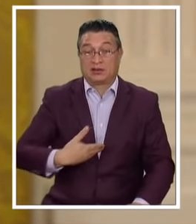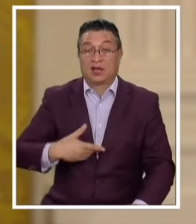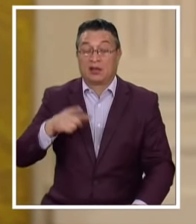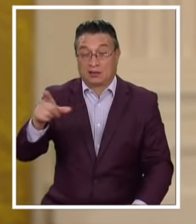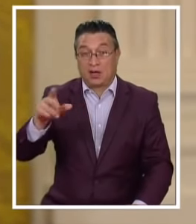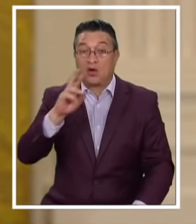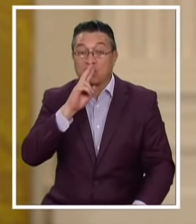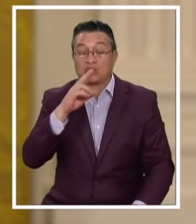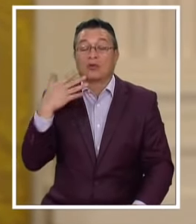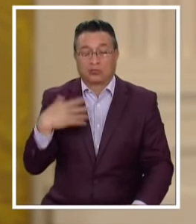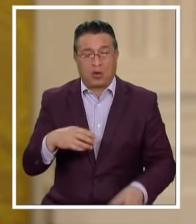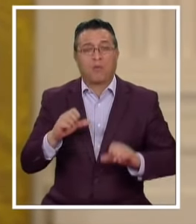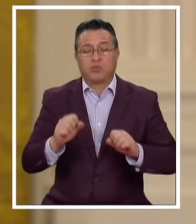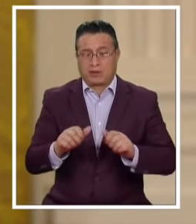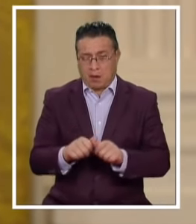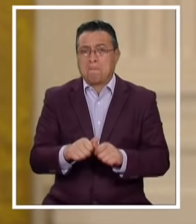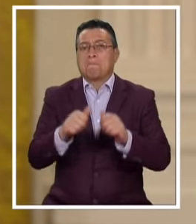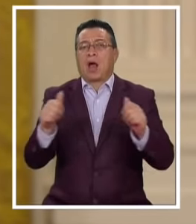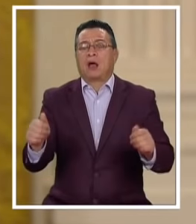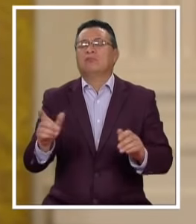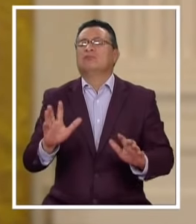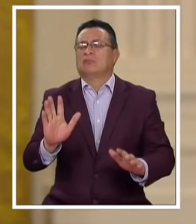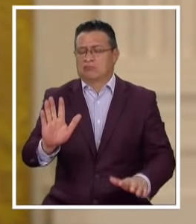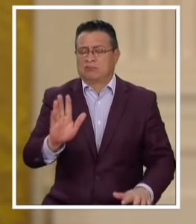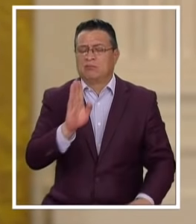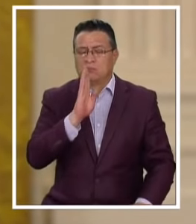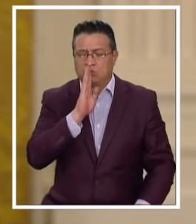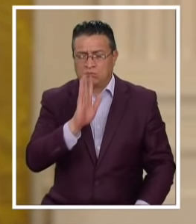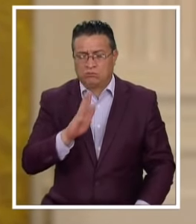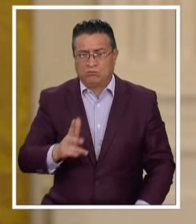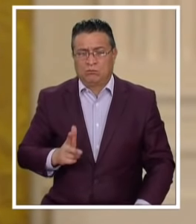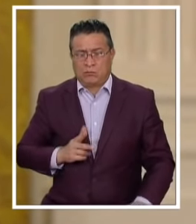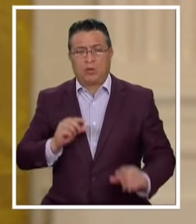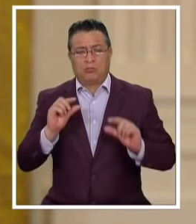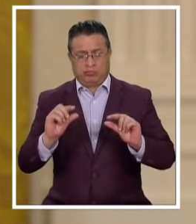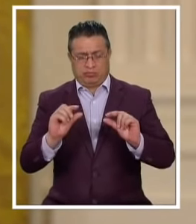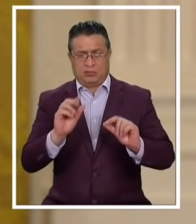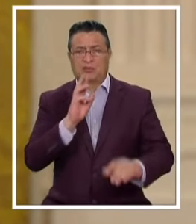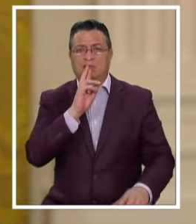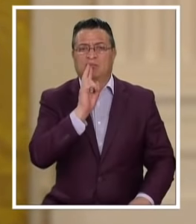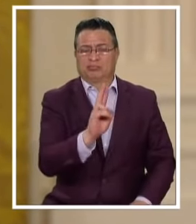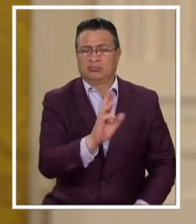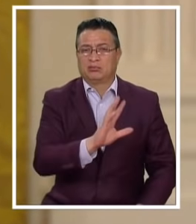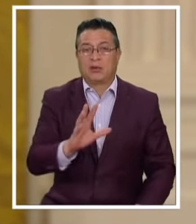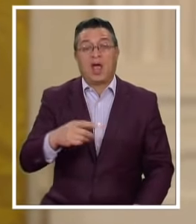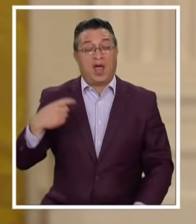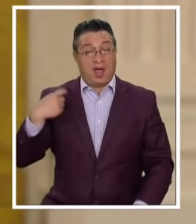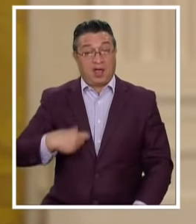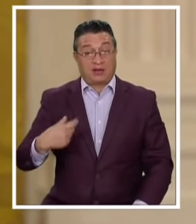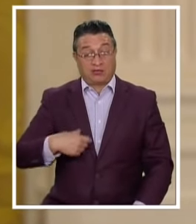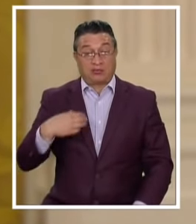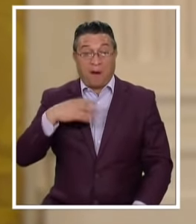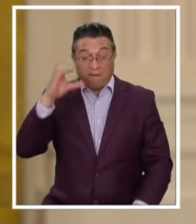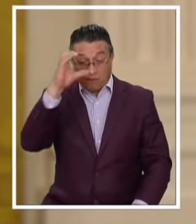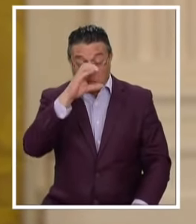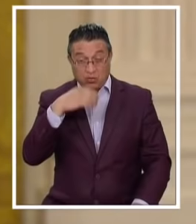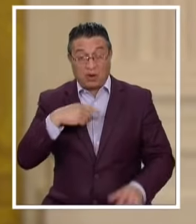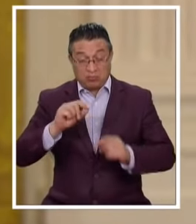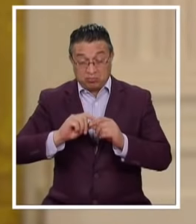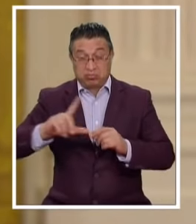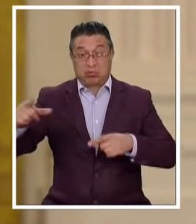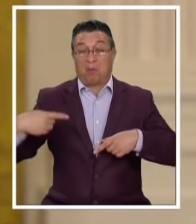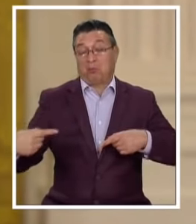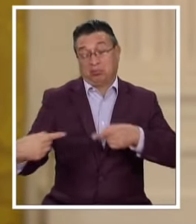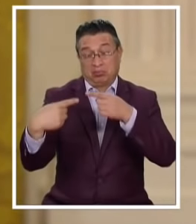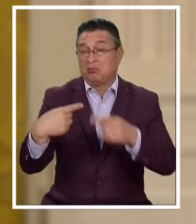podríamos Haber ido más lejos Elegimos no hacerlo Elegimos ser Proporcionados Los Estados Unidos No están buscando Iniciar un ciclo